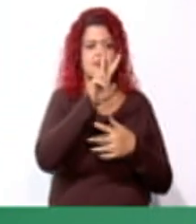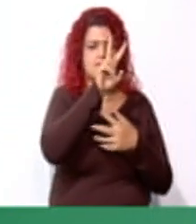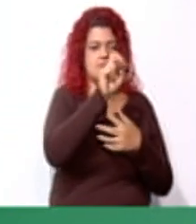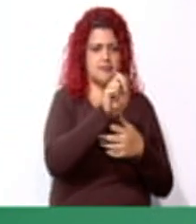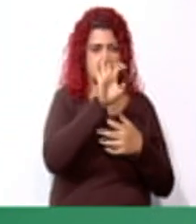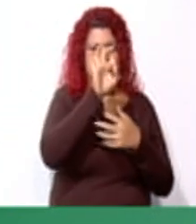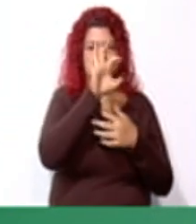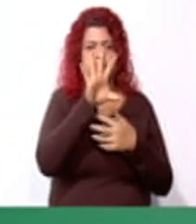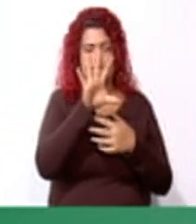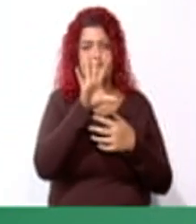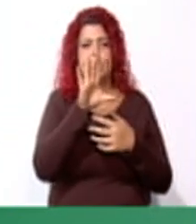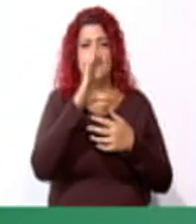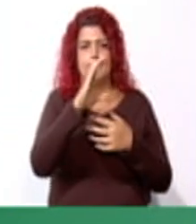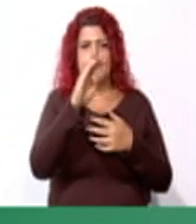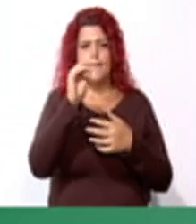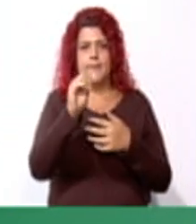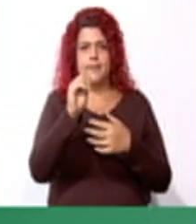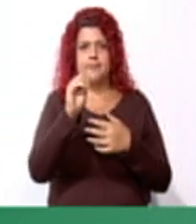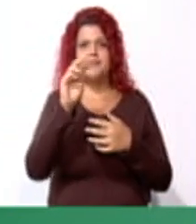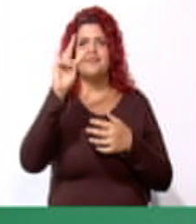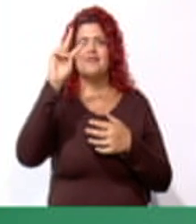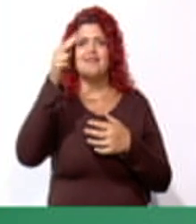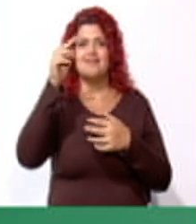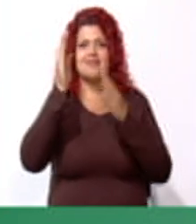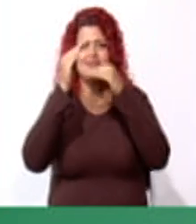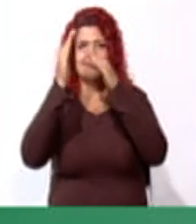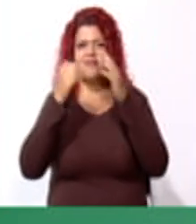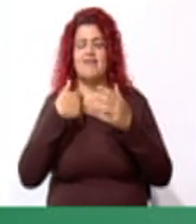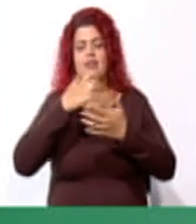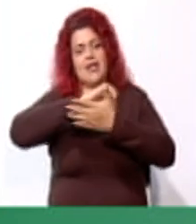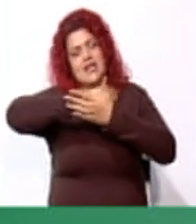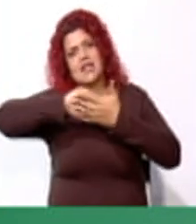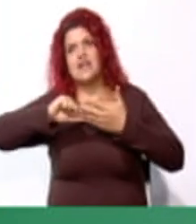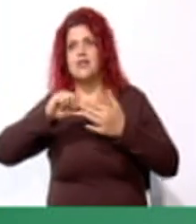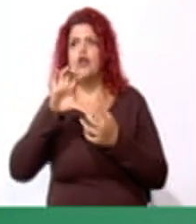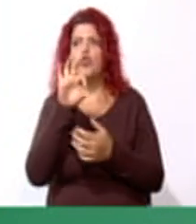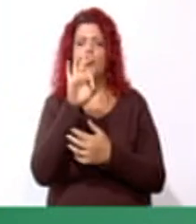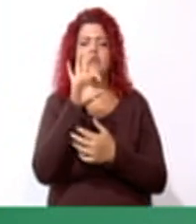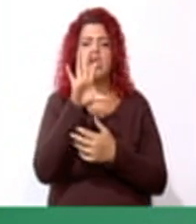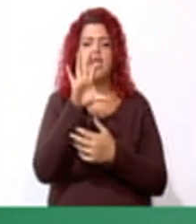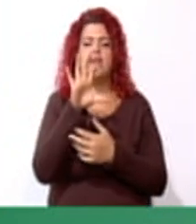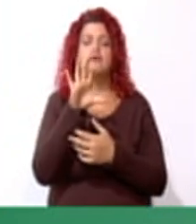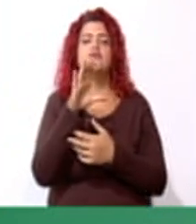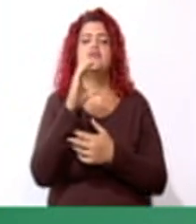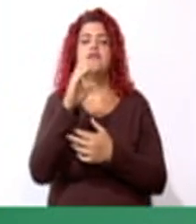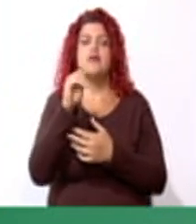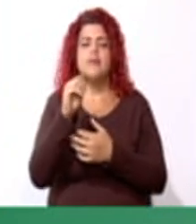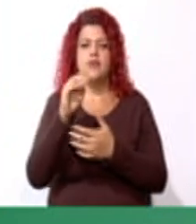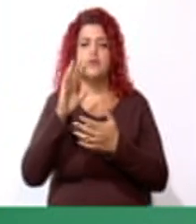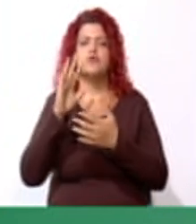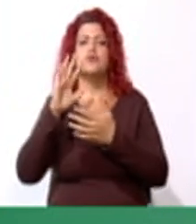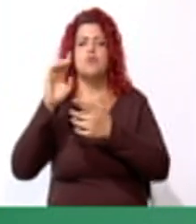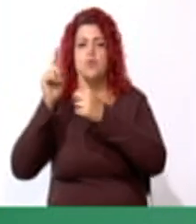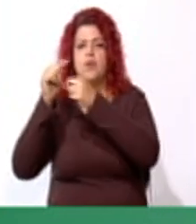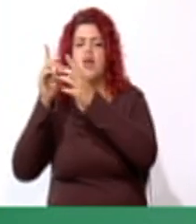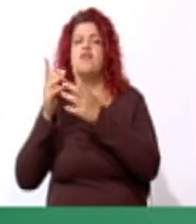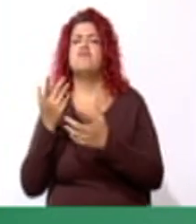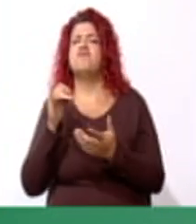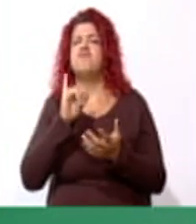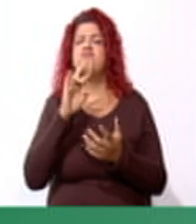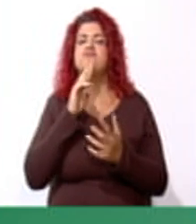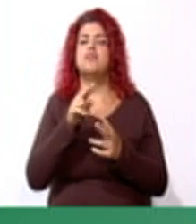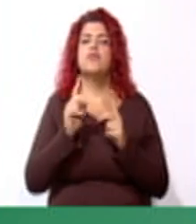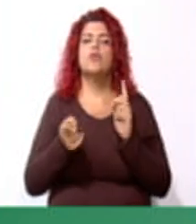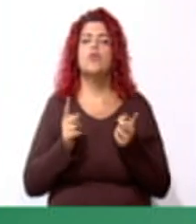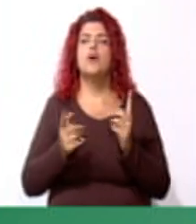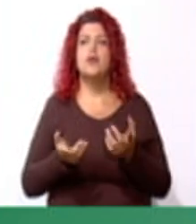cuadrados le quitamos 900 centímetros cuadrados. ¿Cuánto les da? Muy